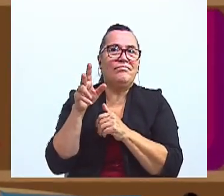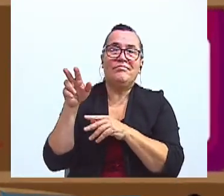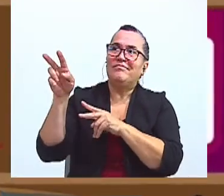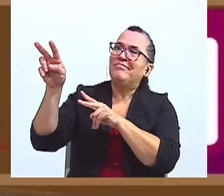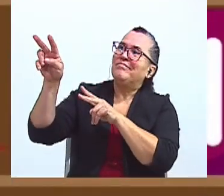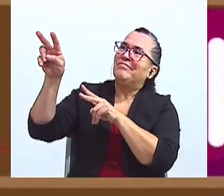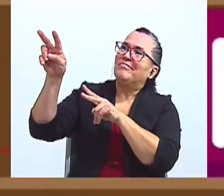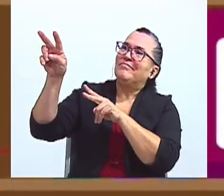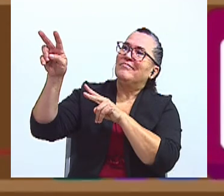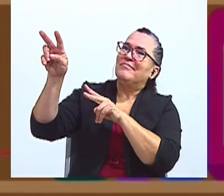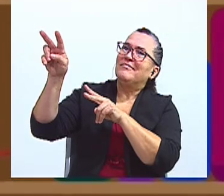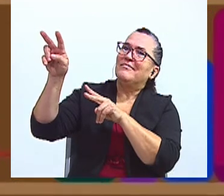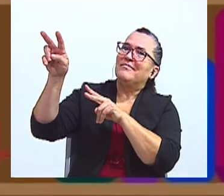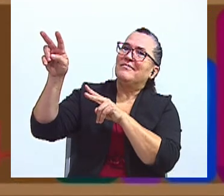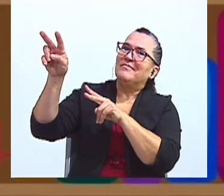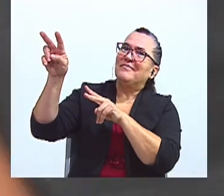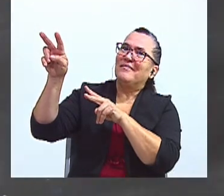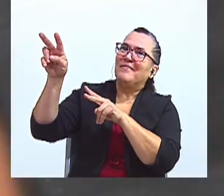El video.